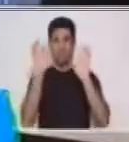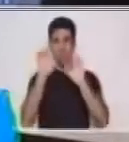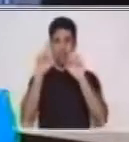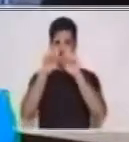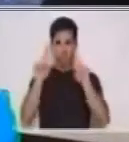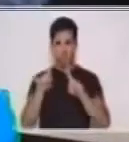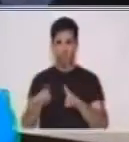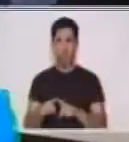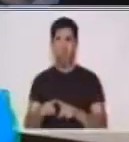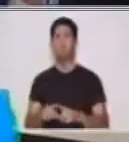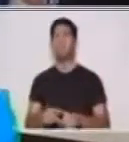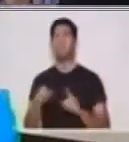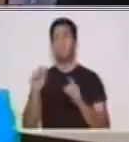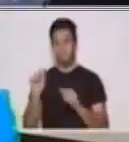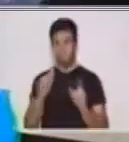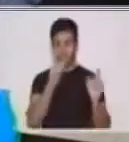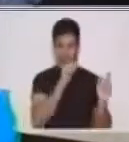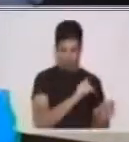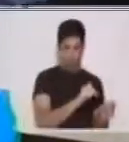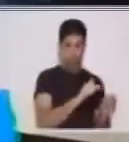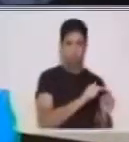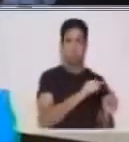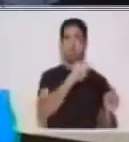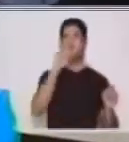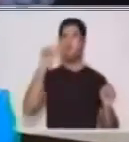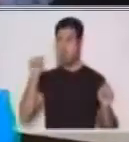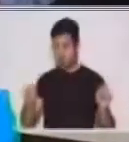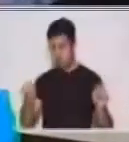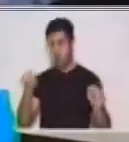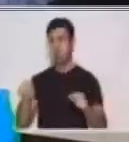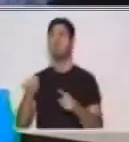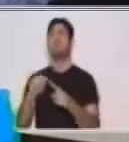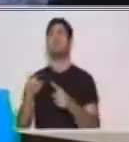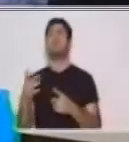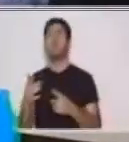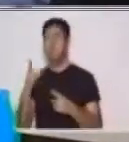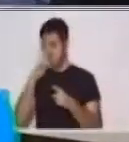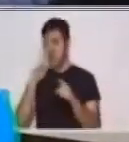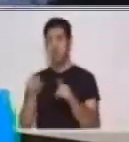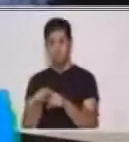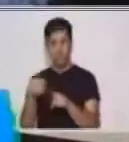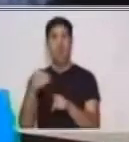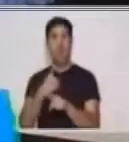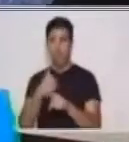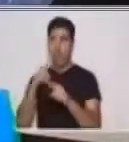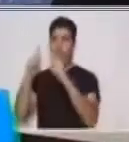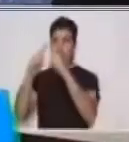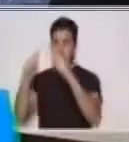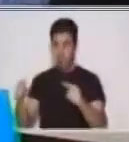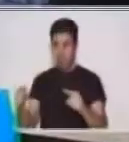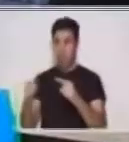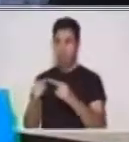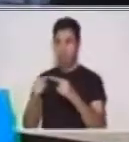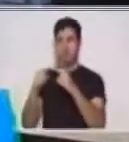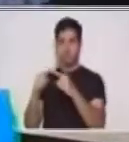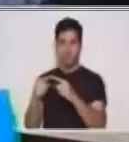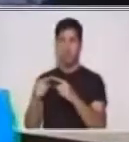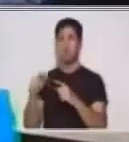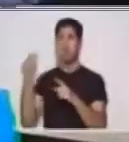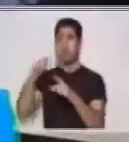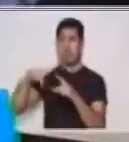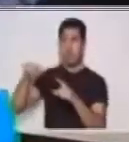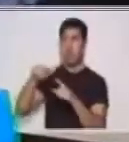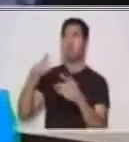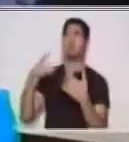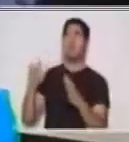Ahora, en Zumpango Zacatepeques también se maneja la geometría, pero en esta oportunidad ya han optado